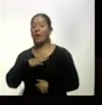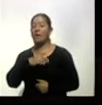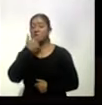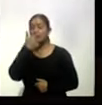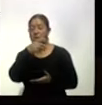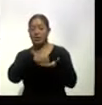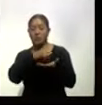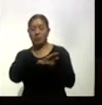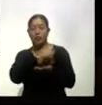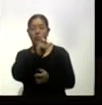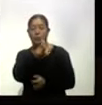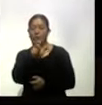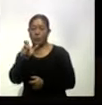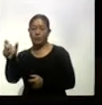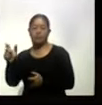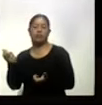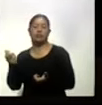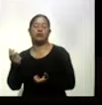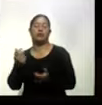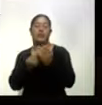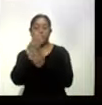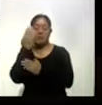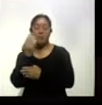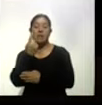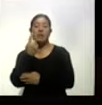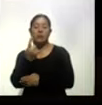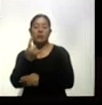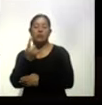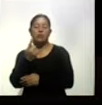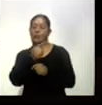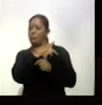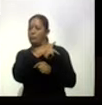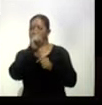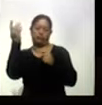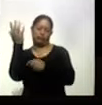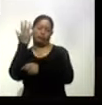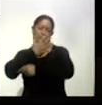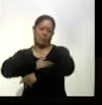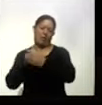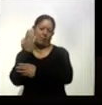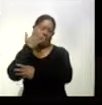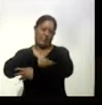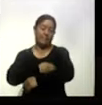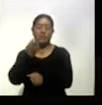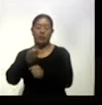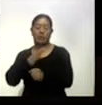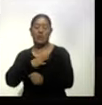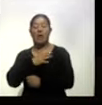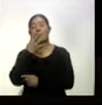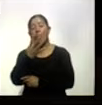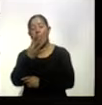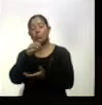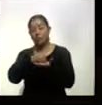mañana, dos en la tarde y uno en la jornada. Al momento solamente estamos teniendo cuatro consultorios